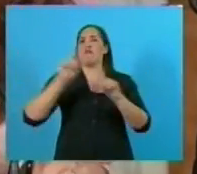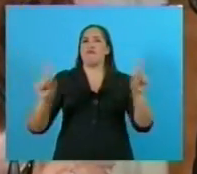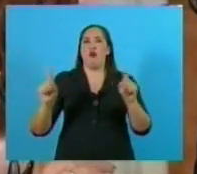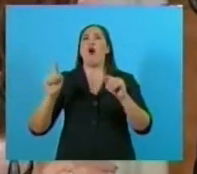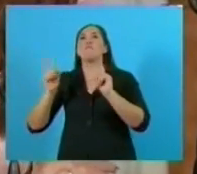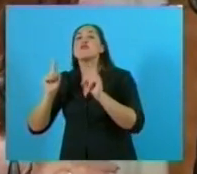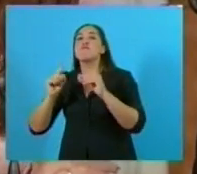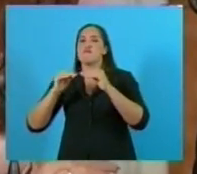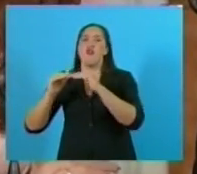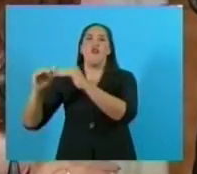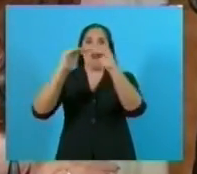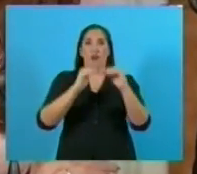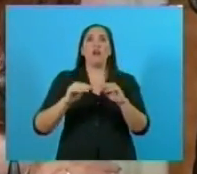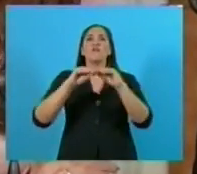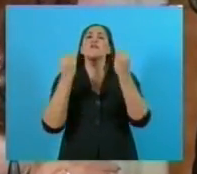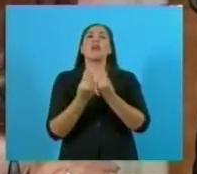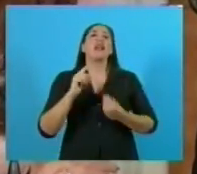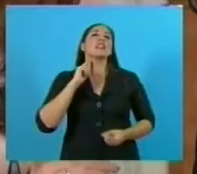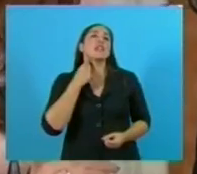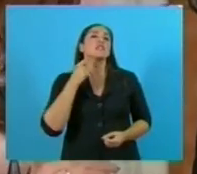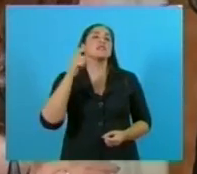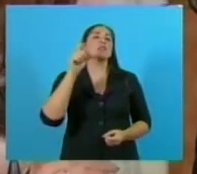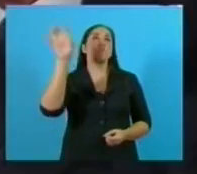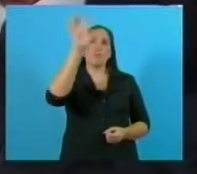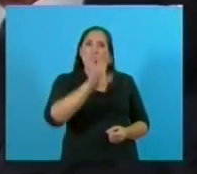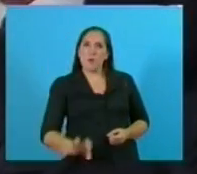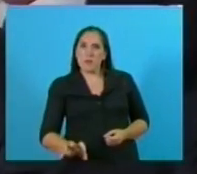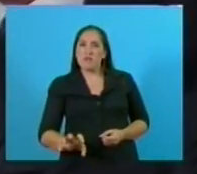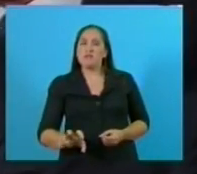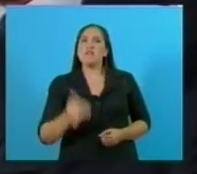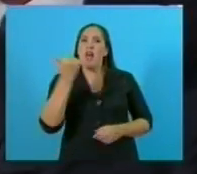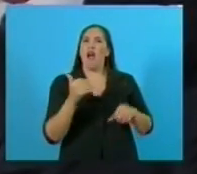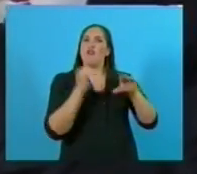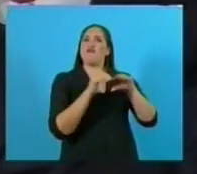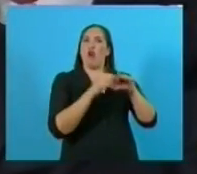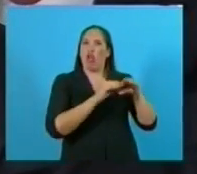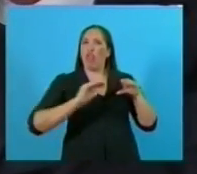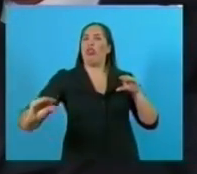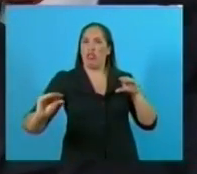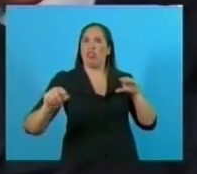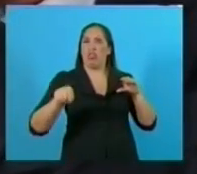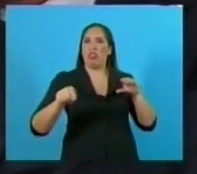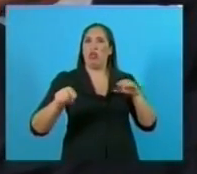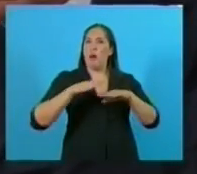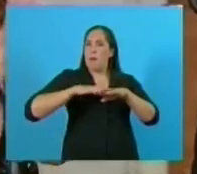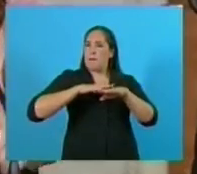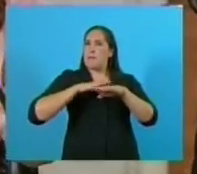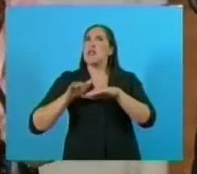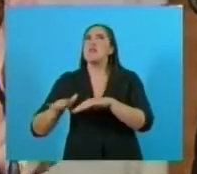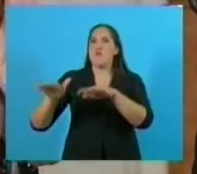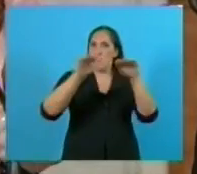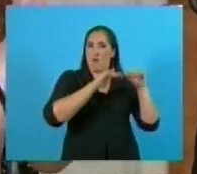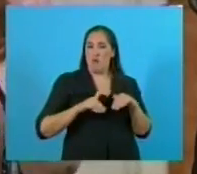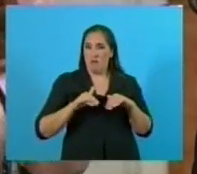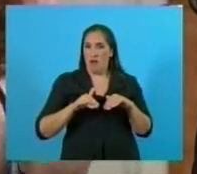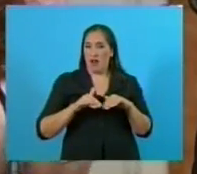eran 13 las provincias que estaban cubiertas por esa garantía que daba el Estado Nacional del piso. En esta última